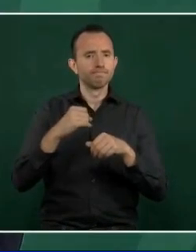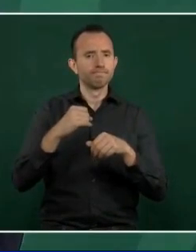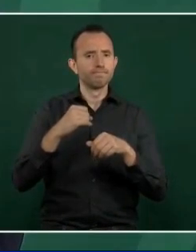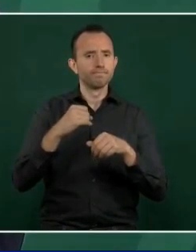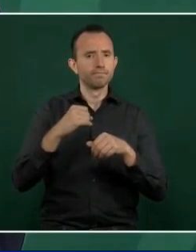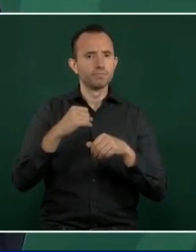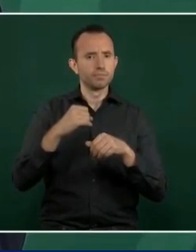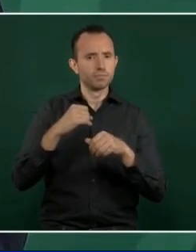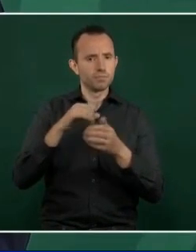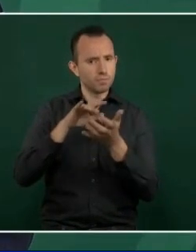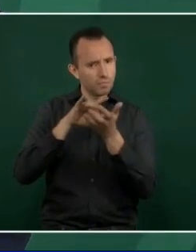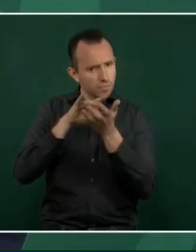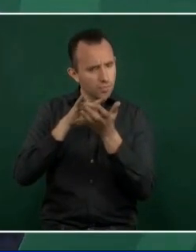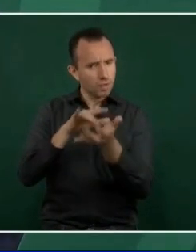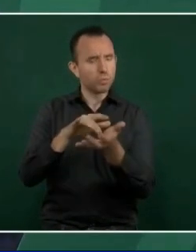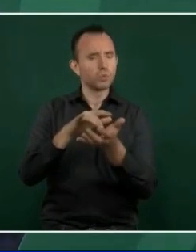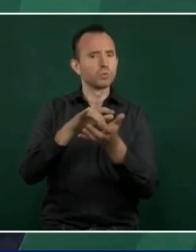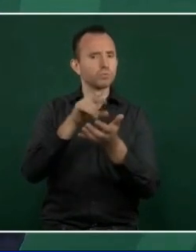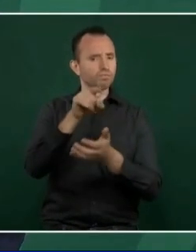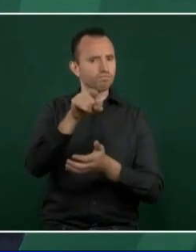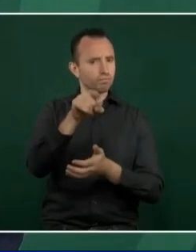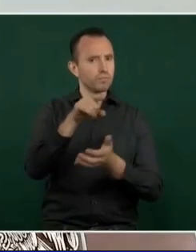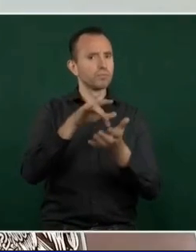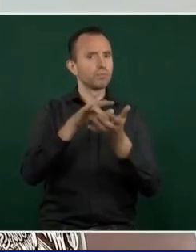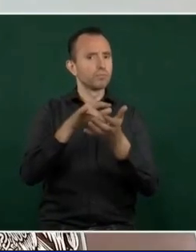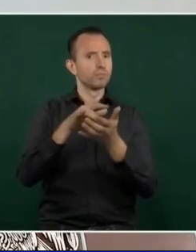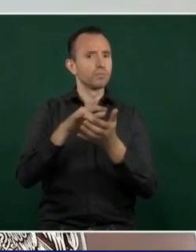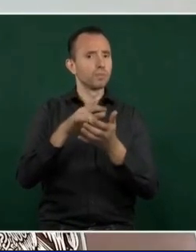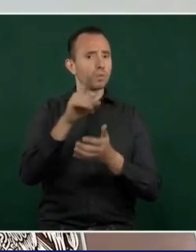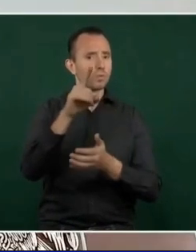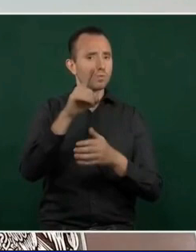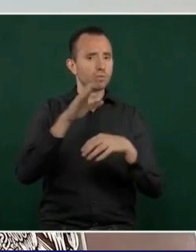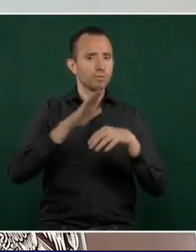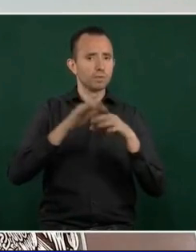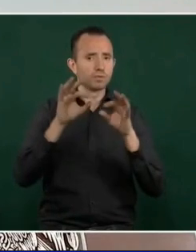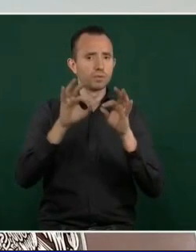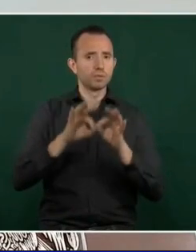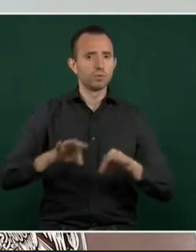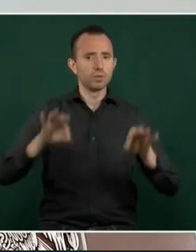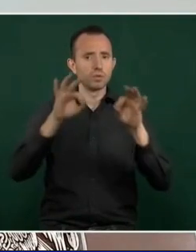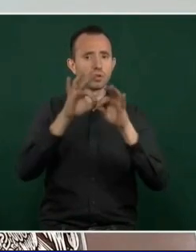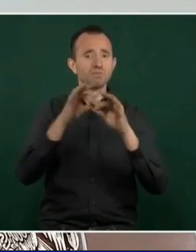y lo más importante, la libertad.